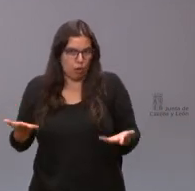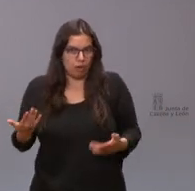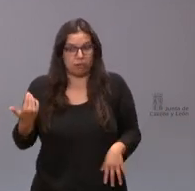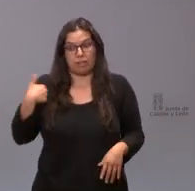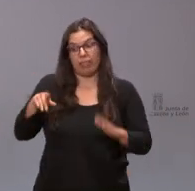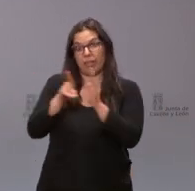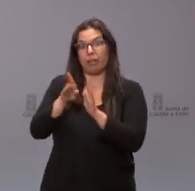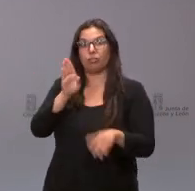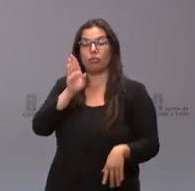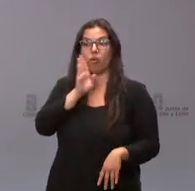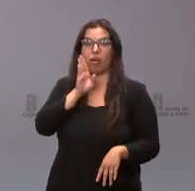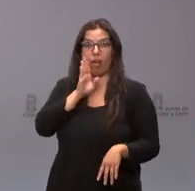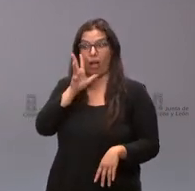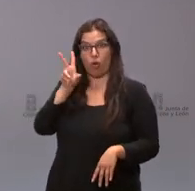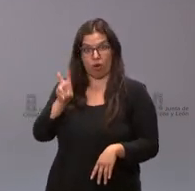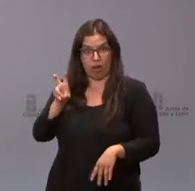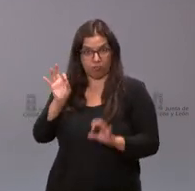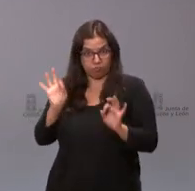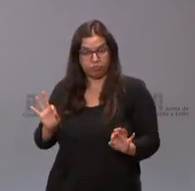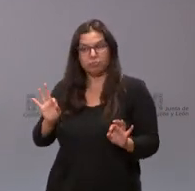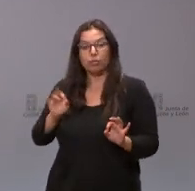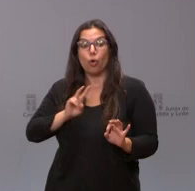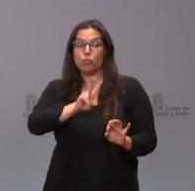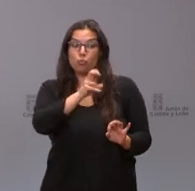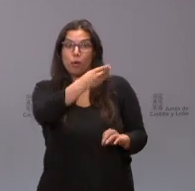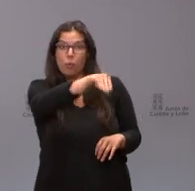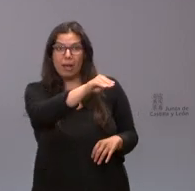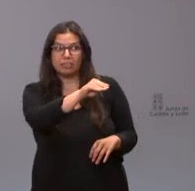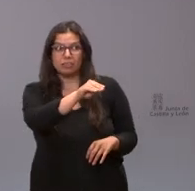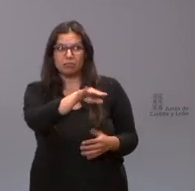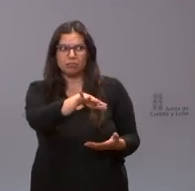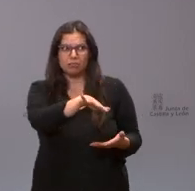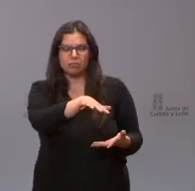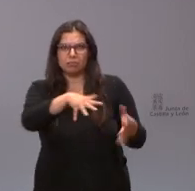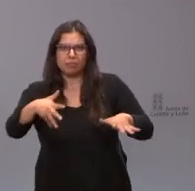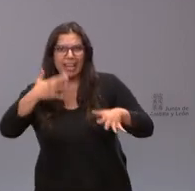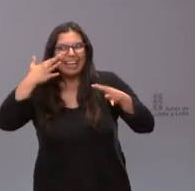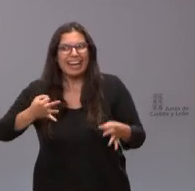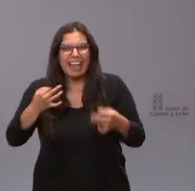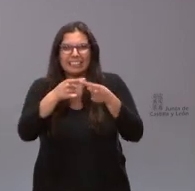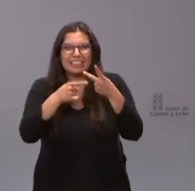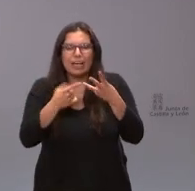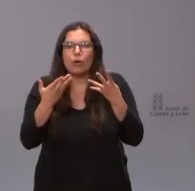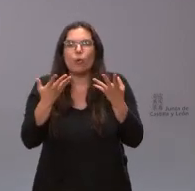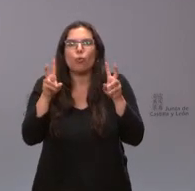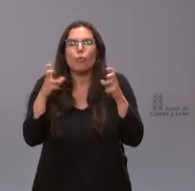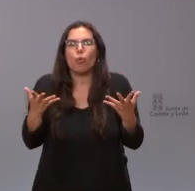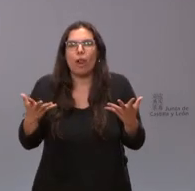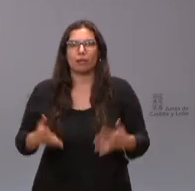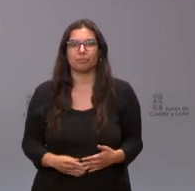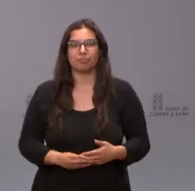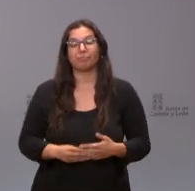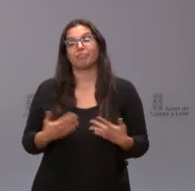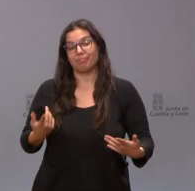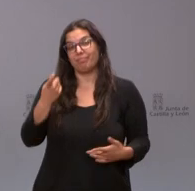decreto que está aún vigente qué va a aportar este decreto desde un punto de vista práctico concretamente Cuando tengamos